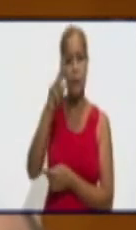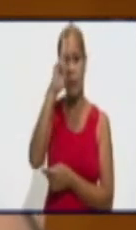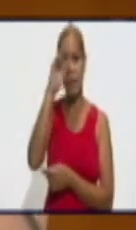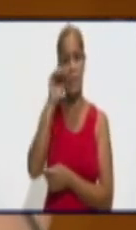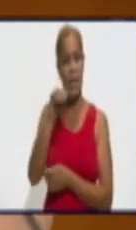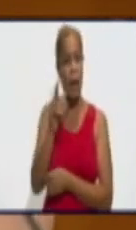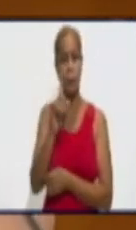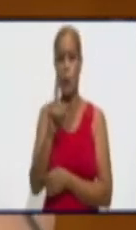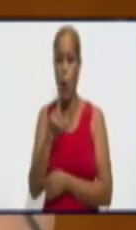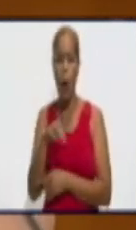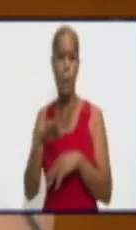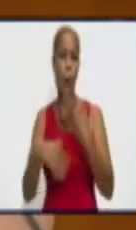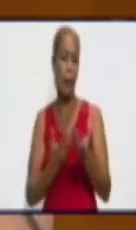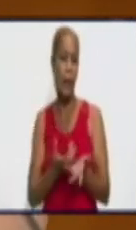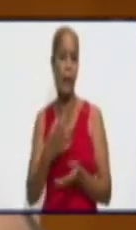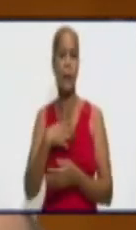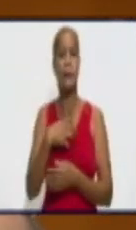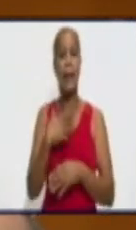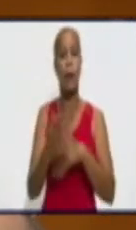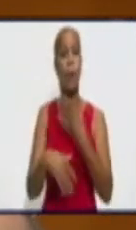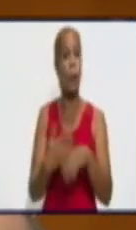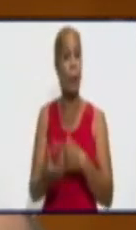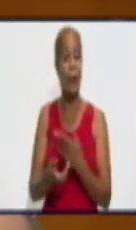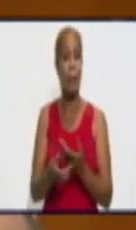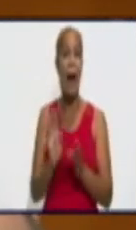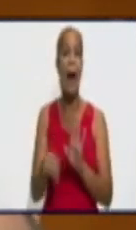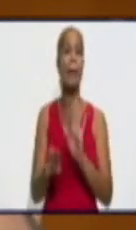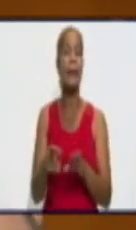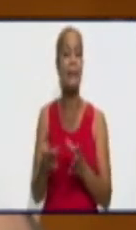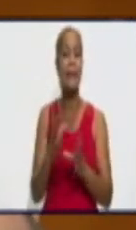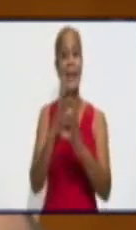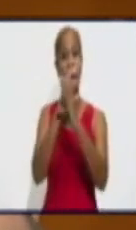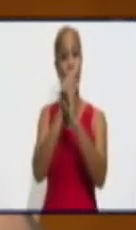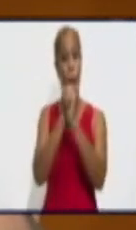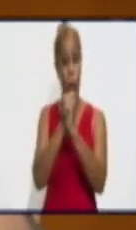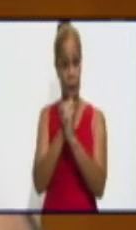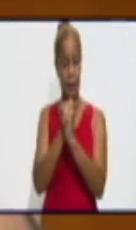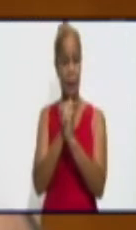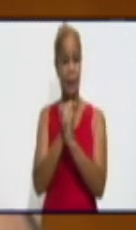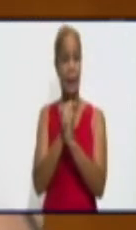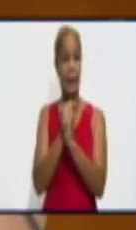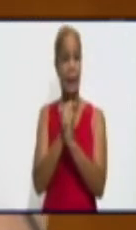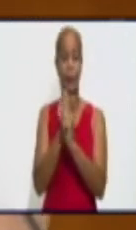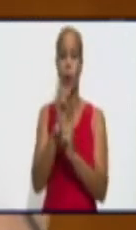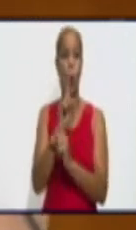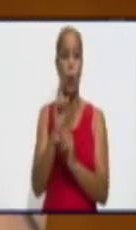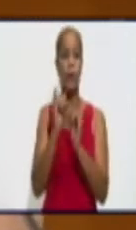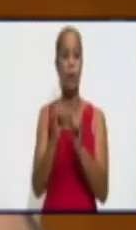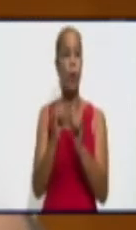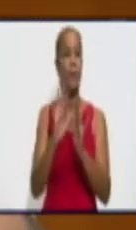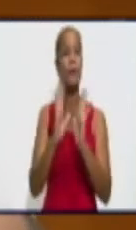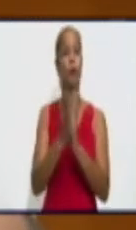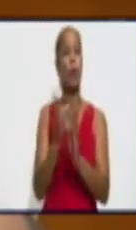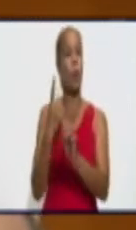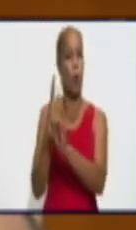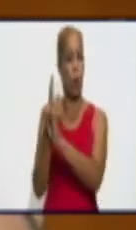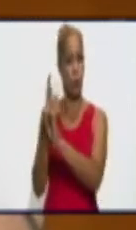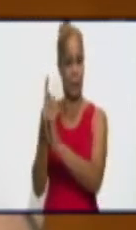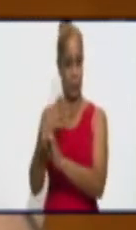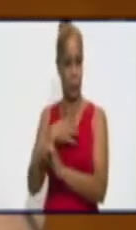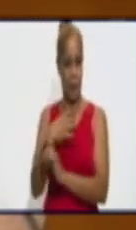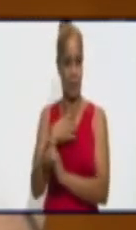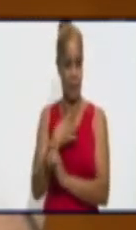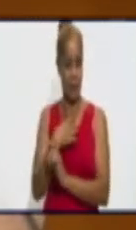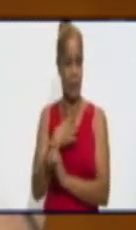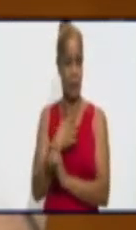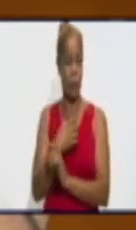No declaran los contactos. Se dice en las investigaciones epidemiológicas, por lo